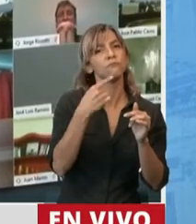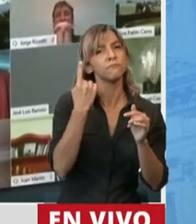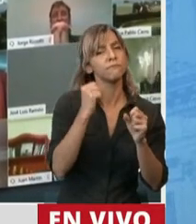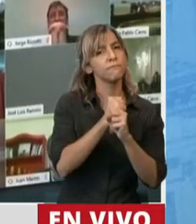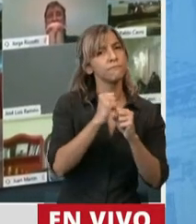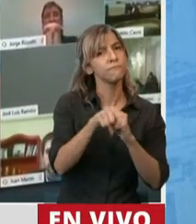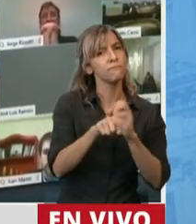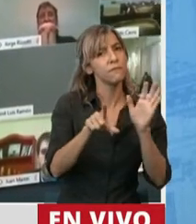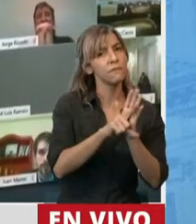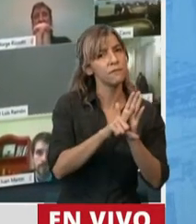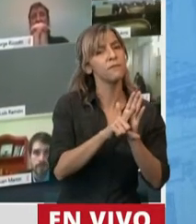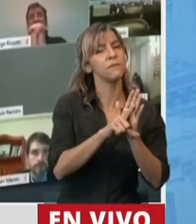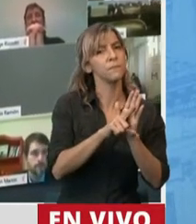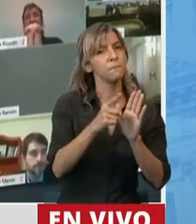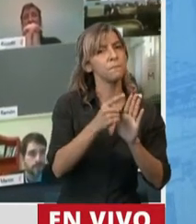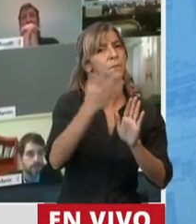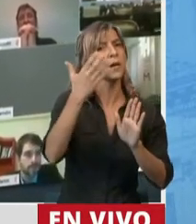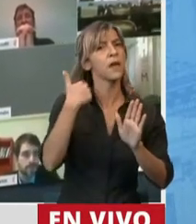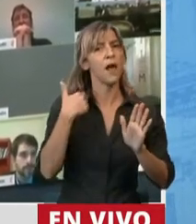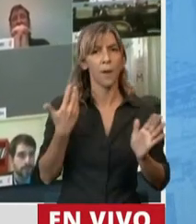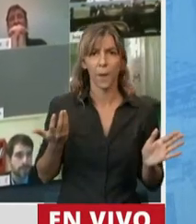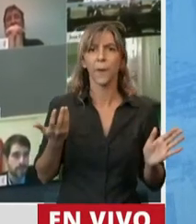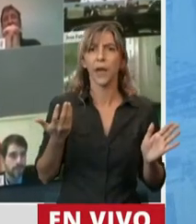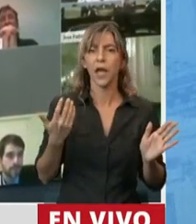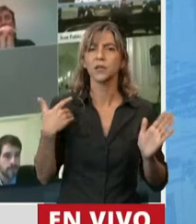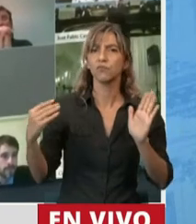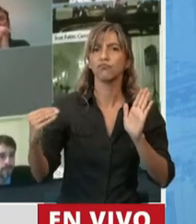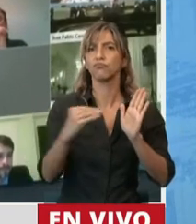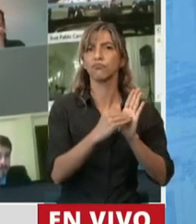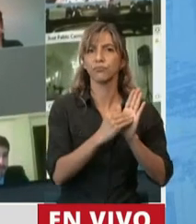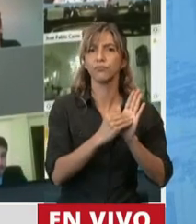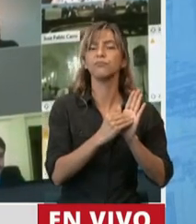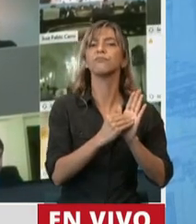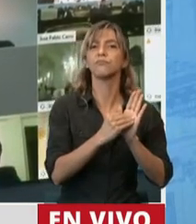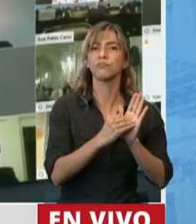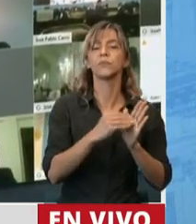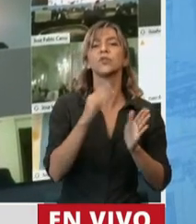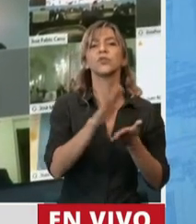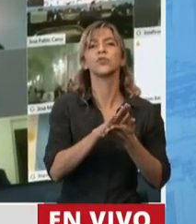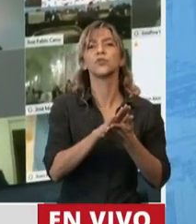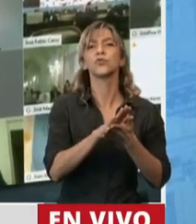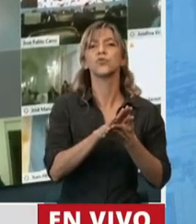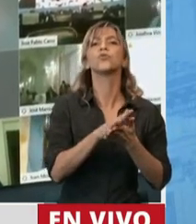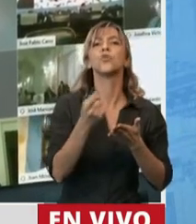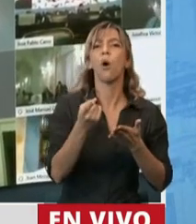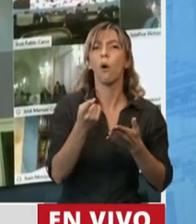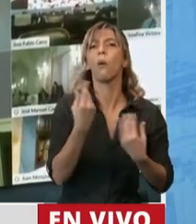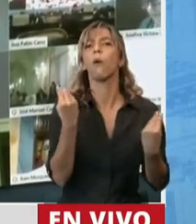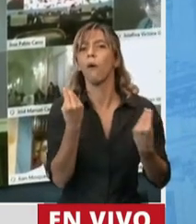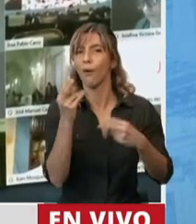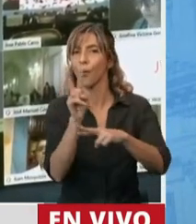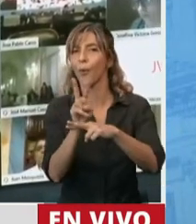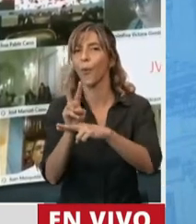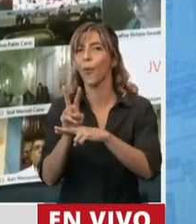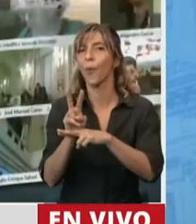toma en cuenta por primera vez en la legislación argentina las tareas del cuidado. Esas tareas que no